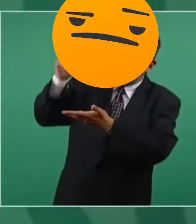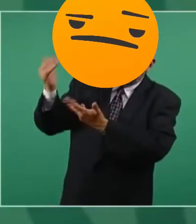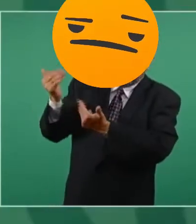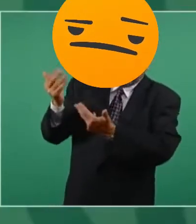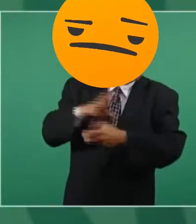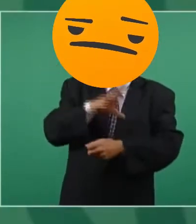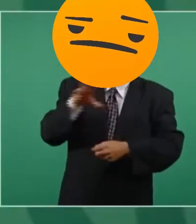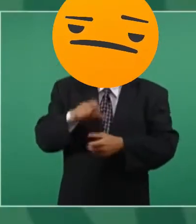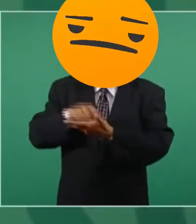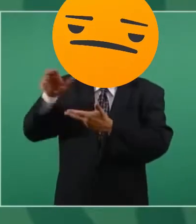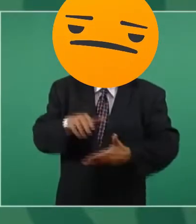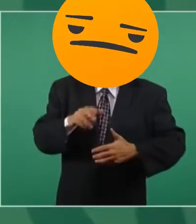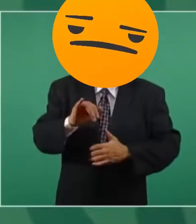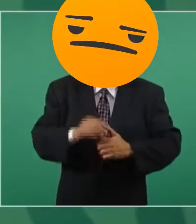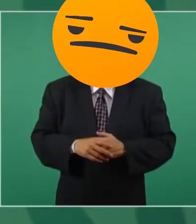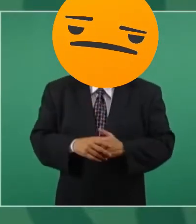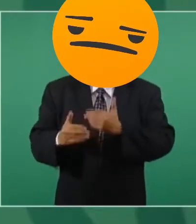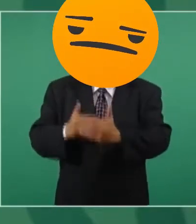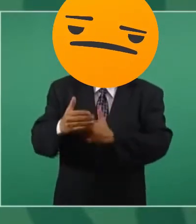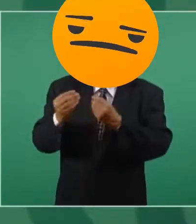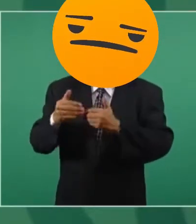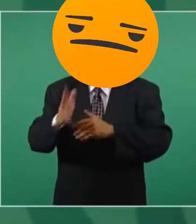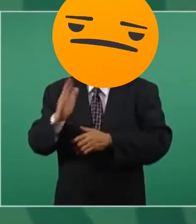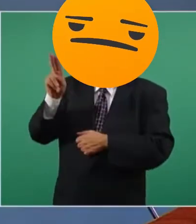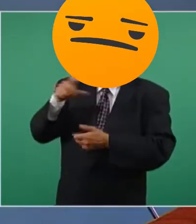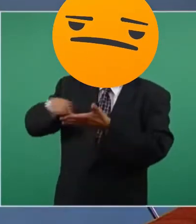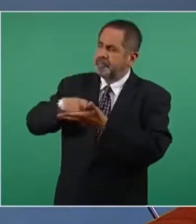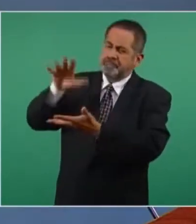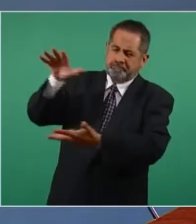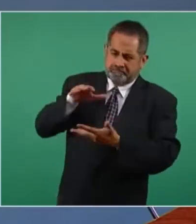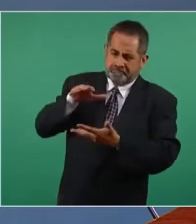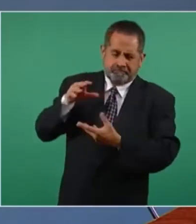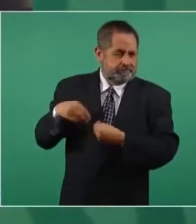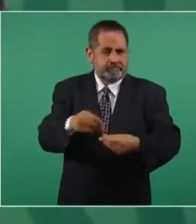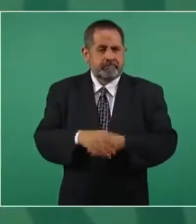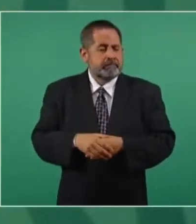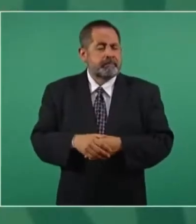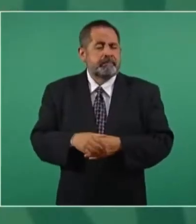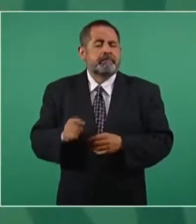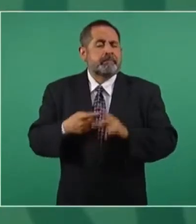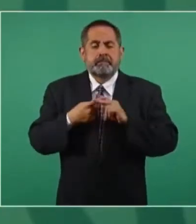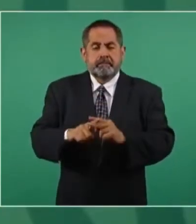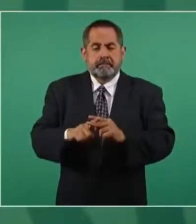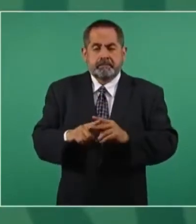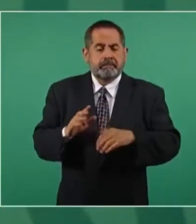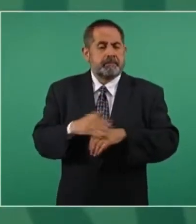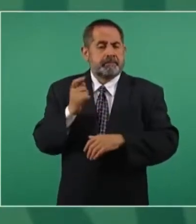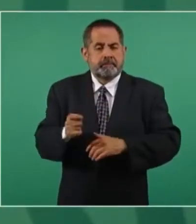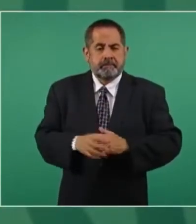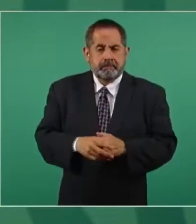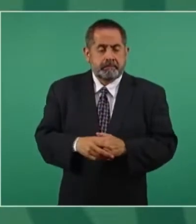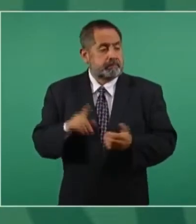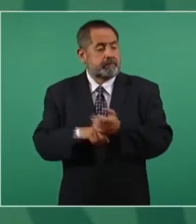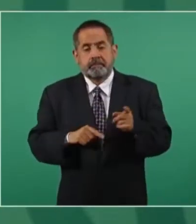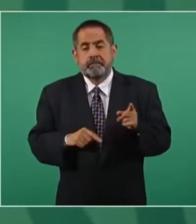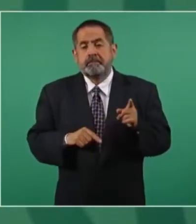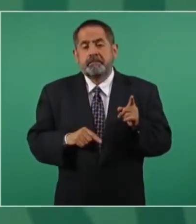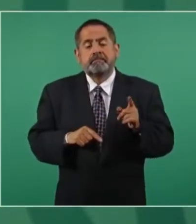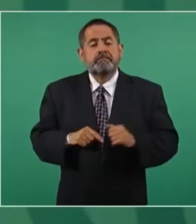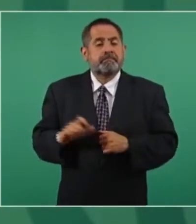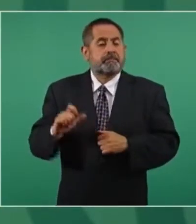todos. Ya se va avanzando mucho en la compra. Todo esto se origina porque en el gobierno